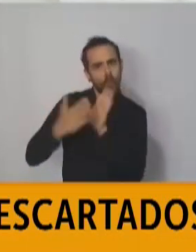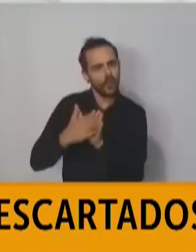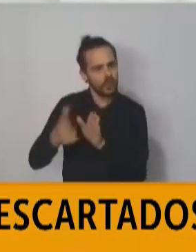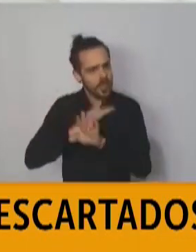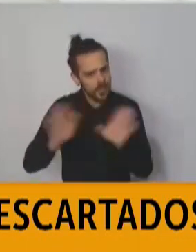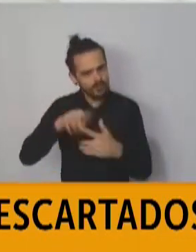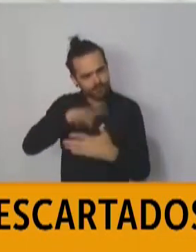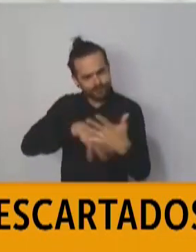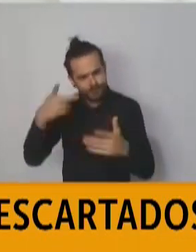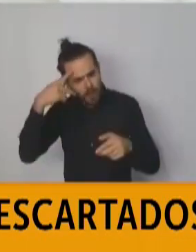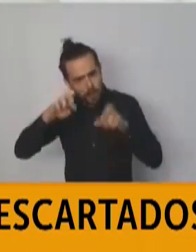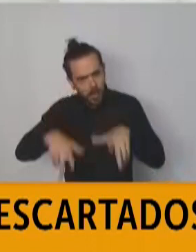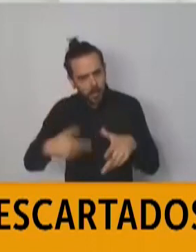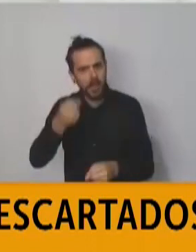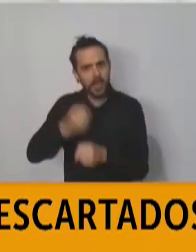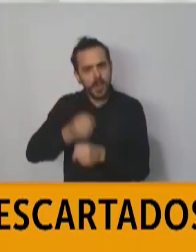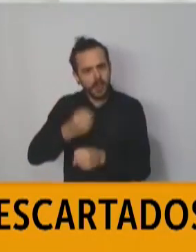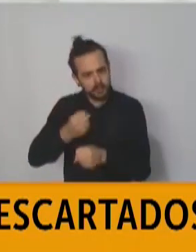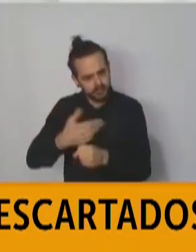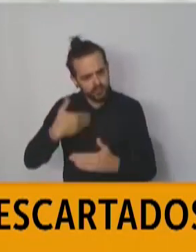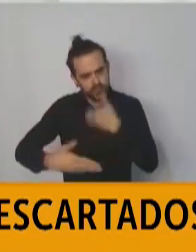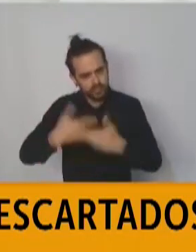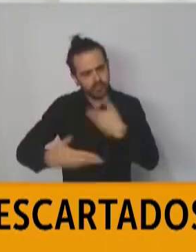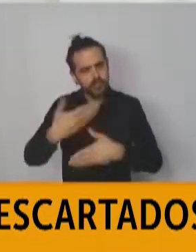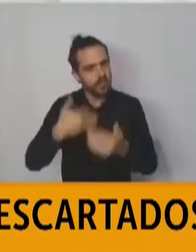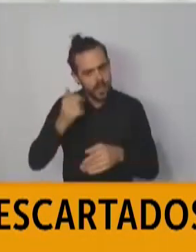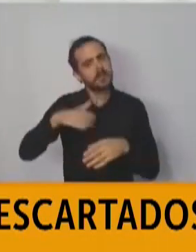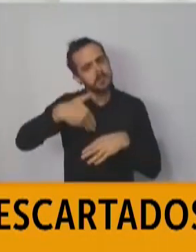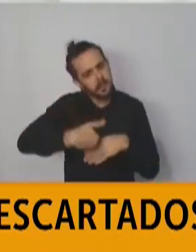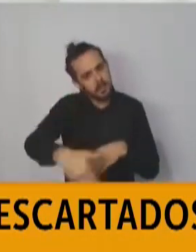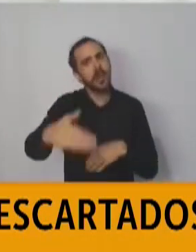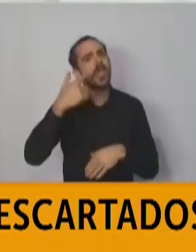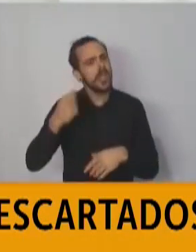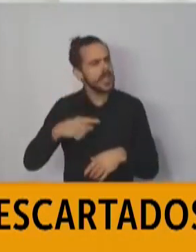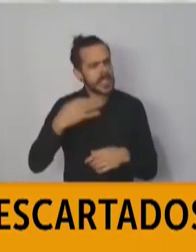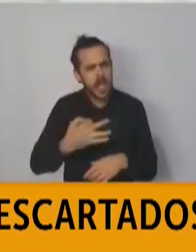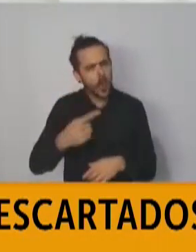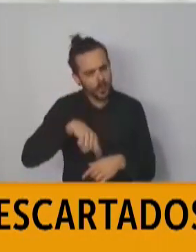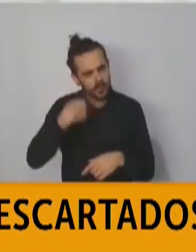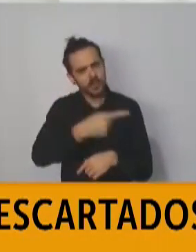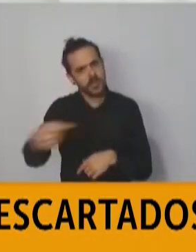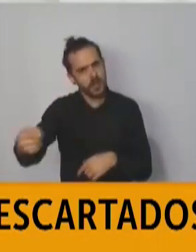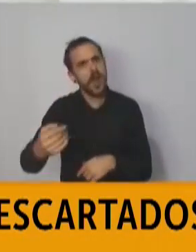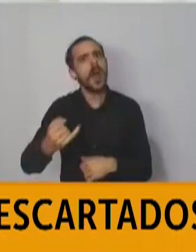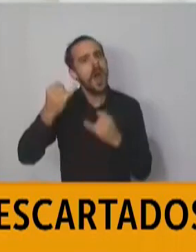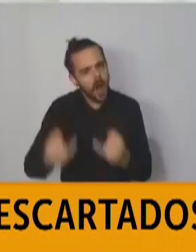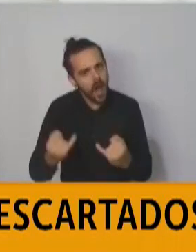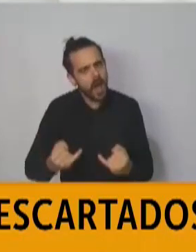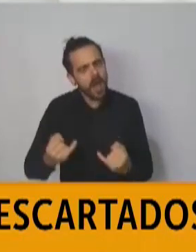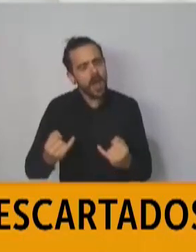cronograma de trabajo que nos va a permitir que en los próximos días, seguramente en la próxima semana, tengamos una